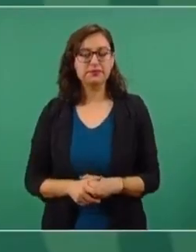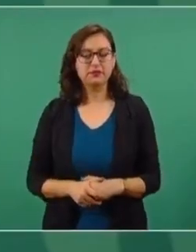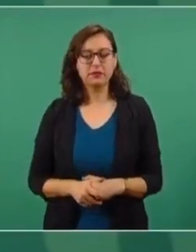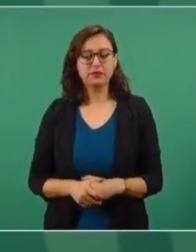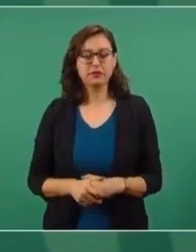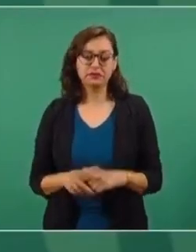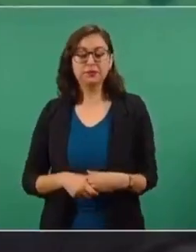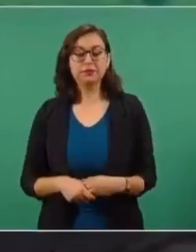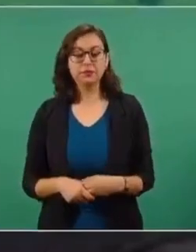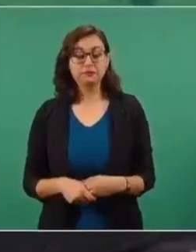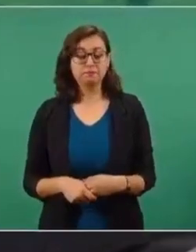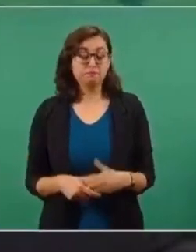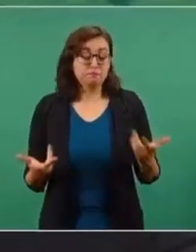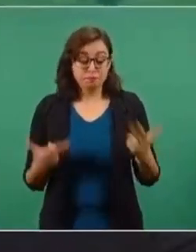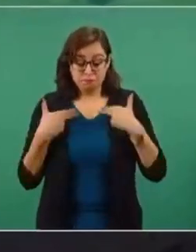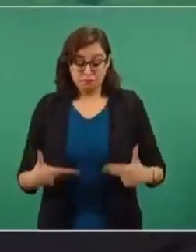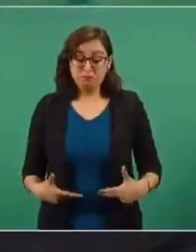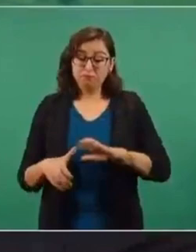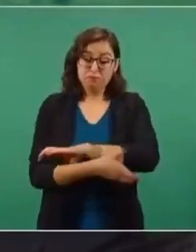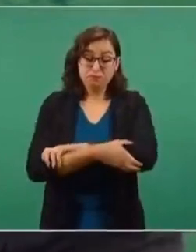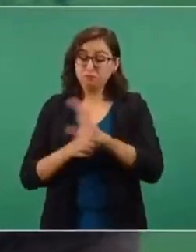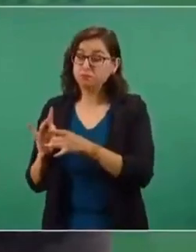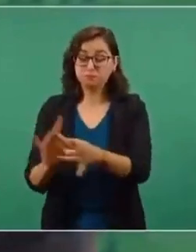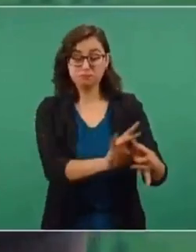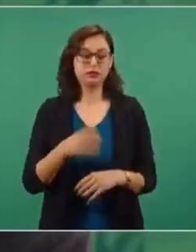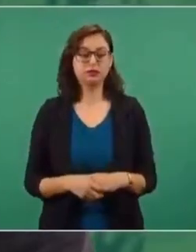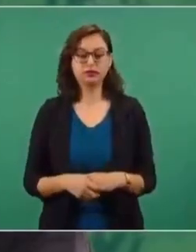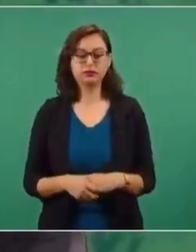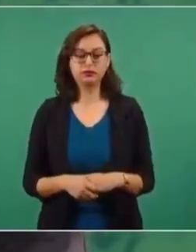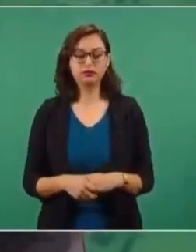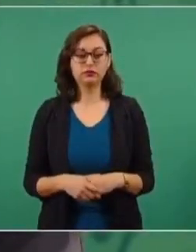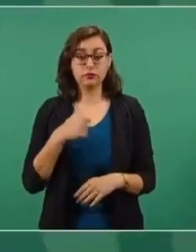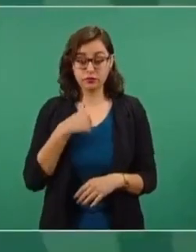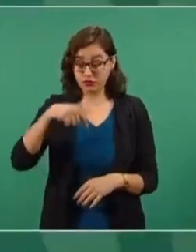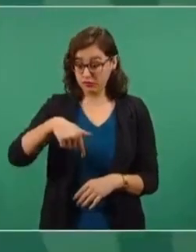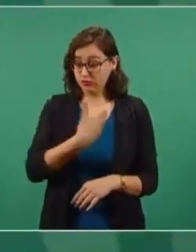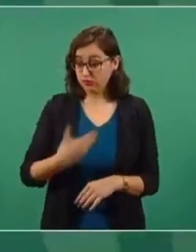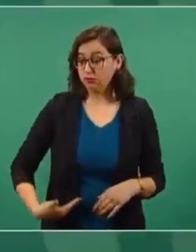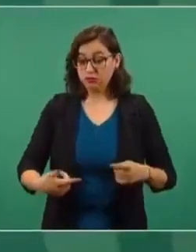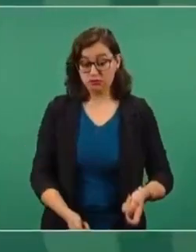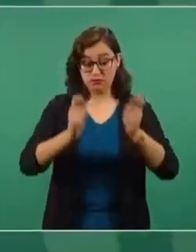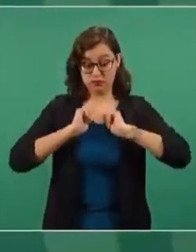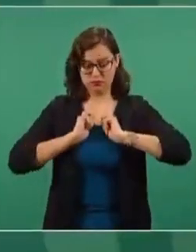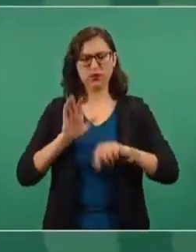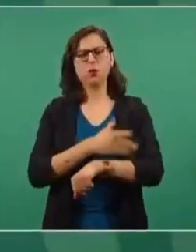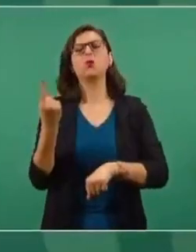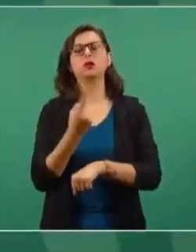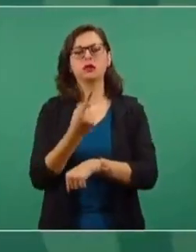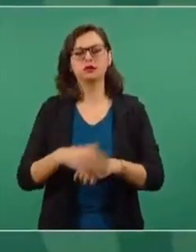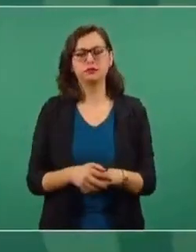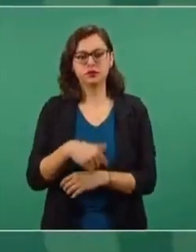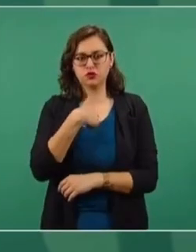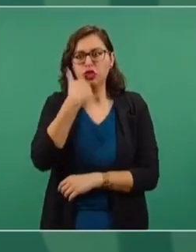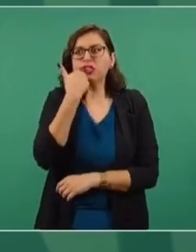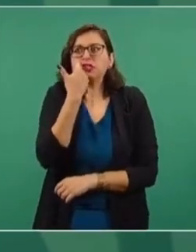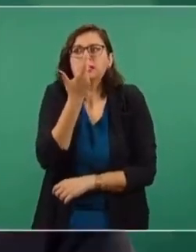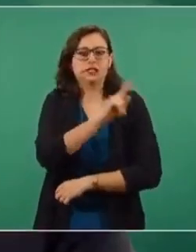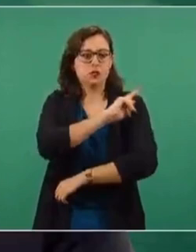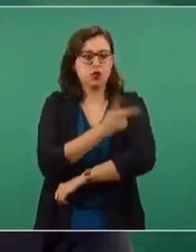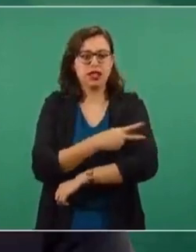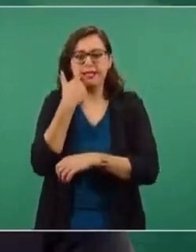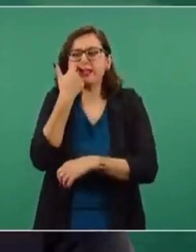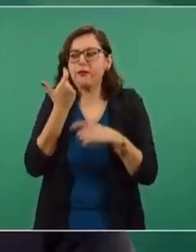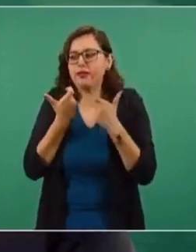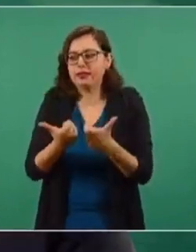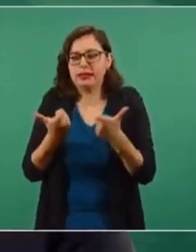Entonces, todos los seres humanos, pues tenemos que ser solidarios, fraternos. Lo me tiene aquí a mí es eso, no es la ambición al poder por el poder o la ambición